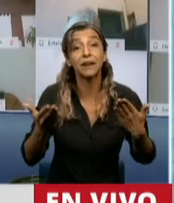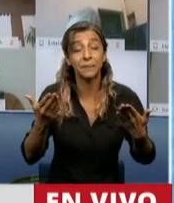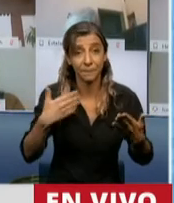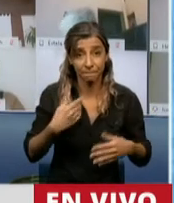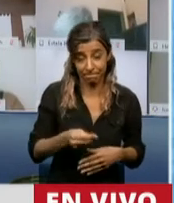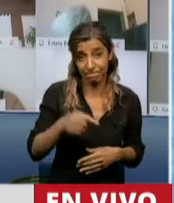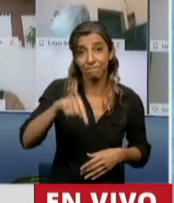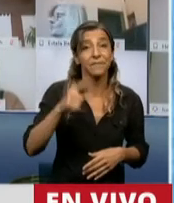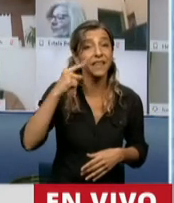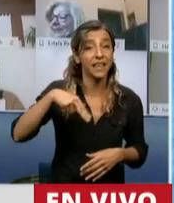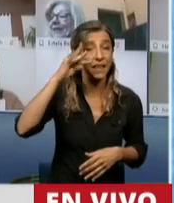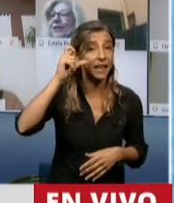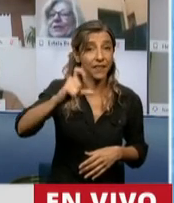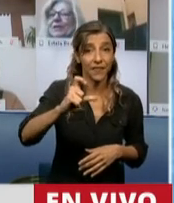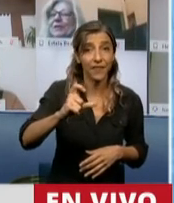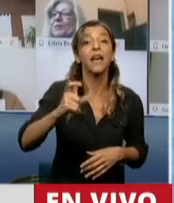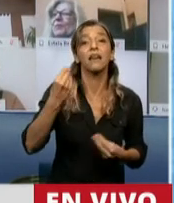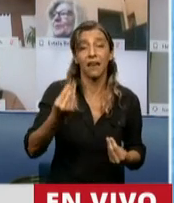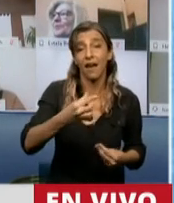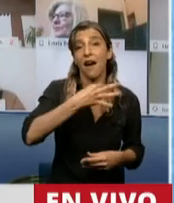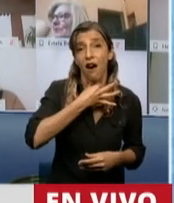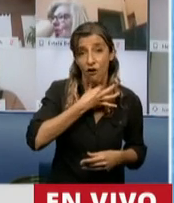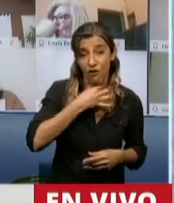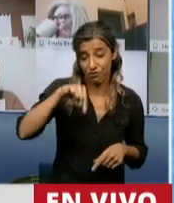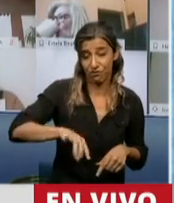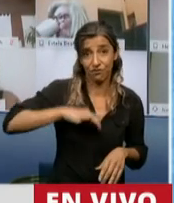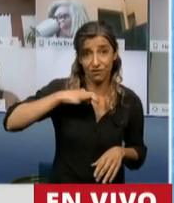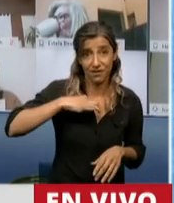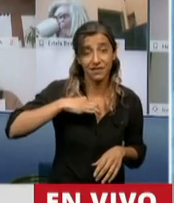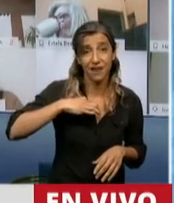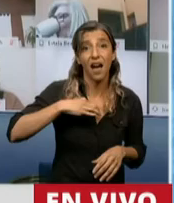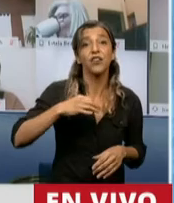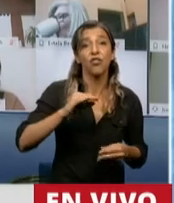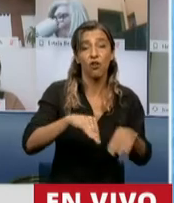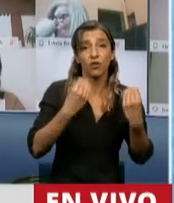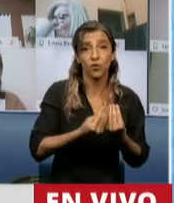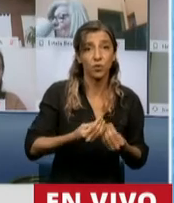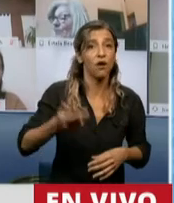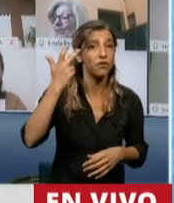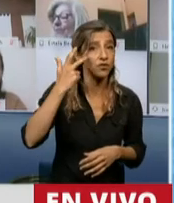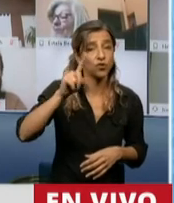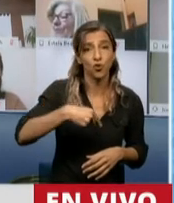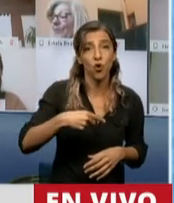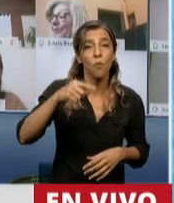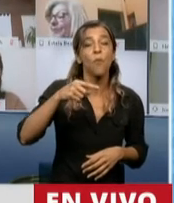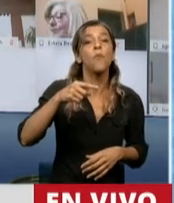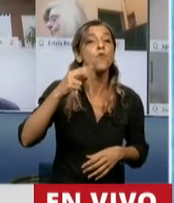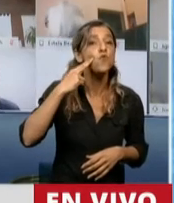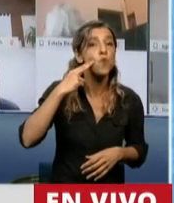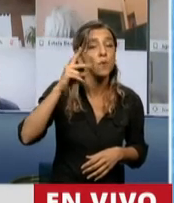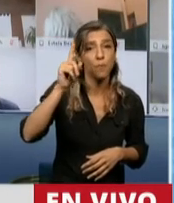hasta agosto de este año nos da un 18,9% en los